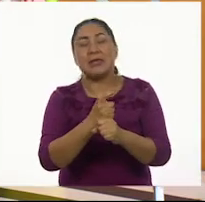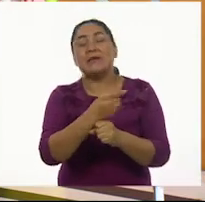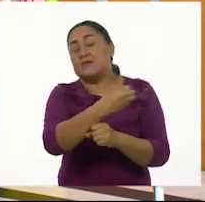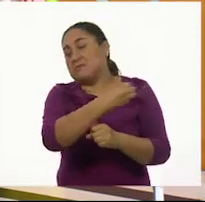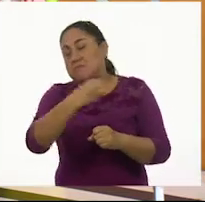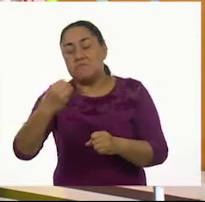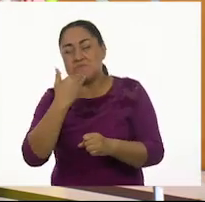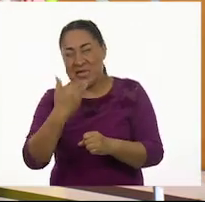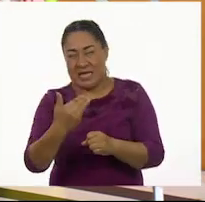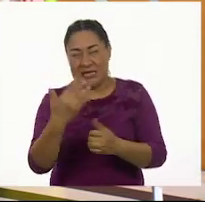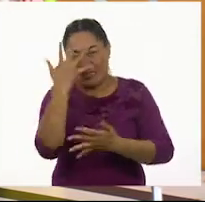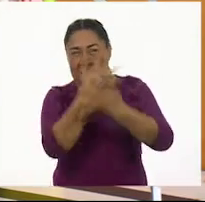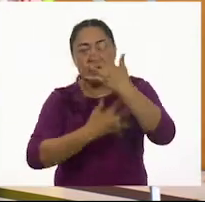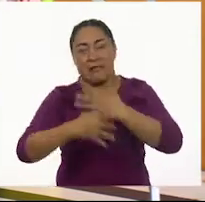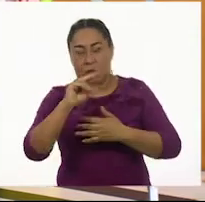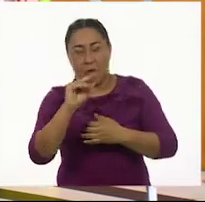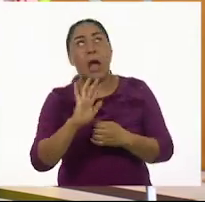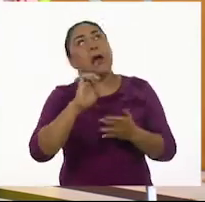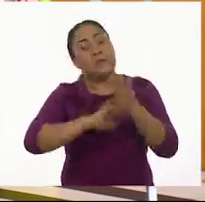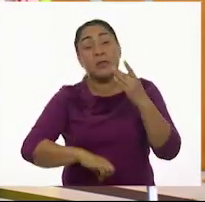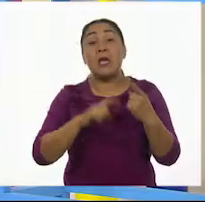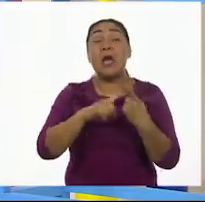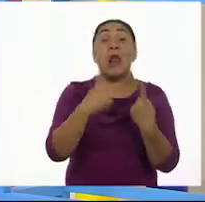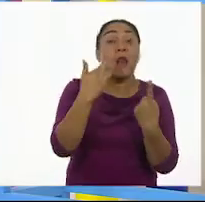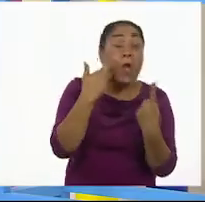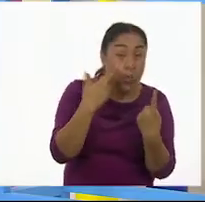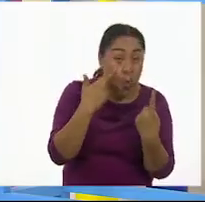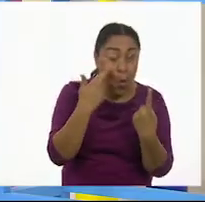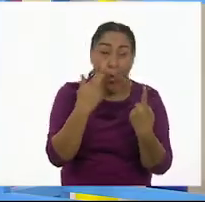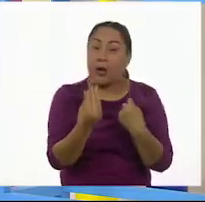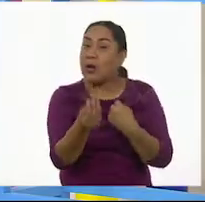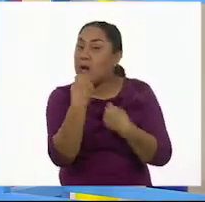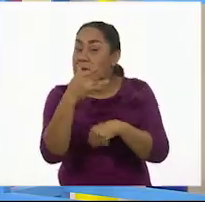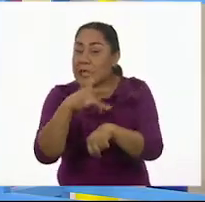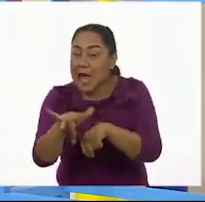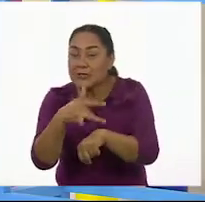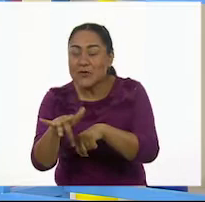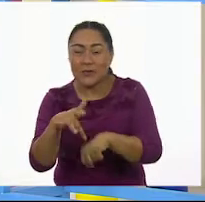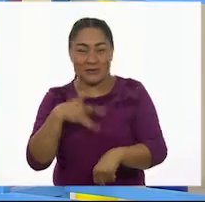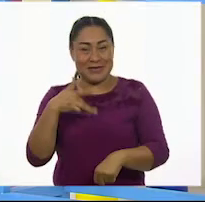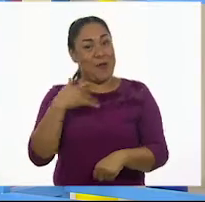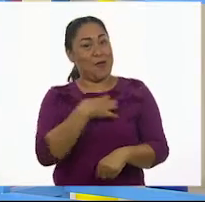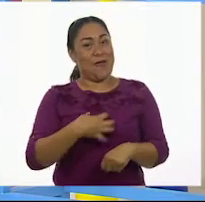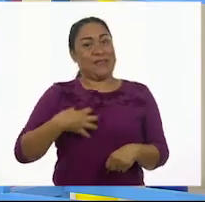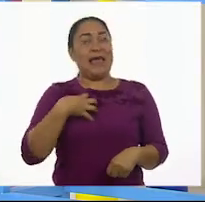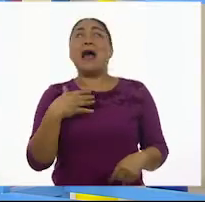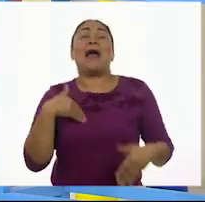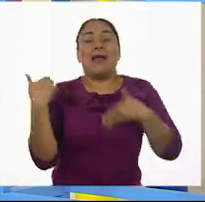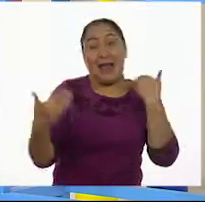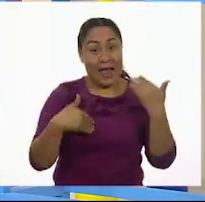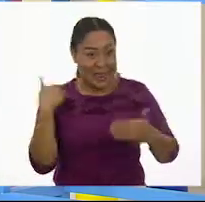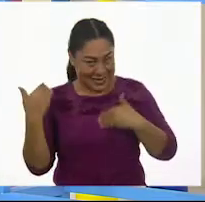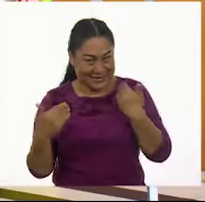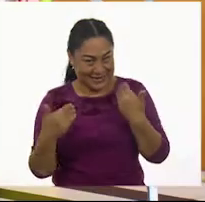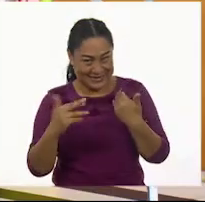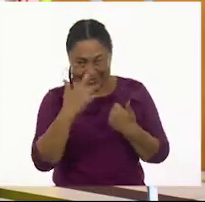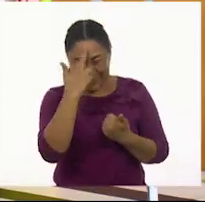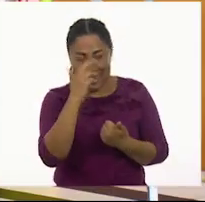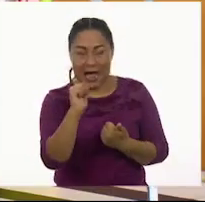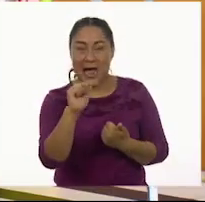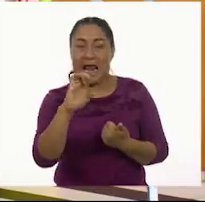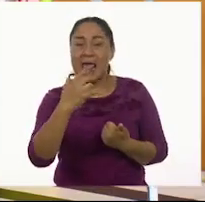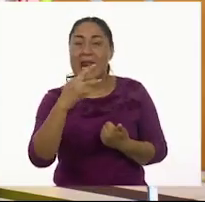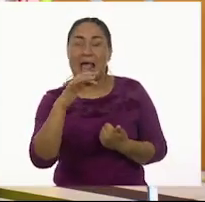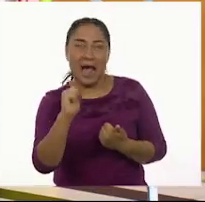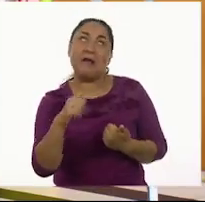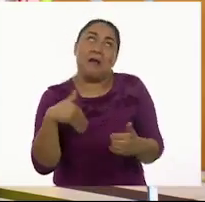complicado. Entonces, un ratón se comió un pedazo de queso muy contento. Ok. O muy alegre. Muy alegre, porque la palabra era alegría.